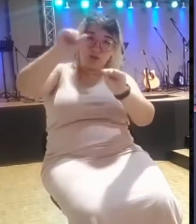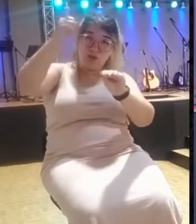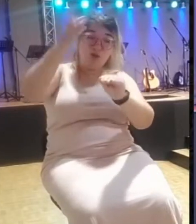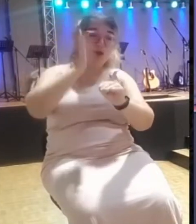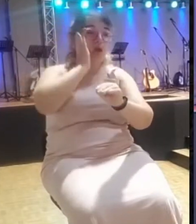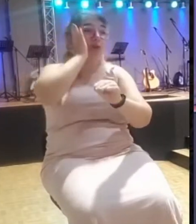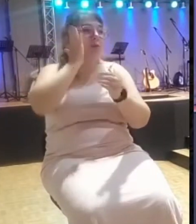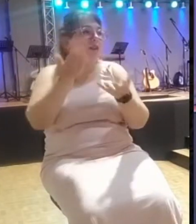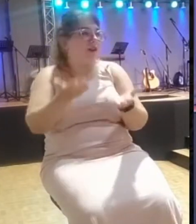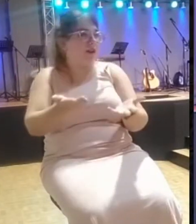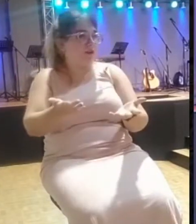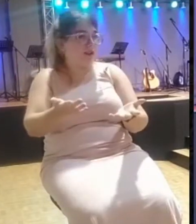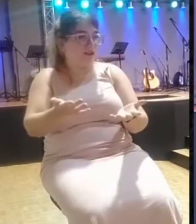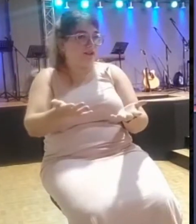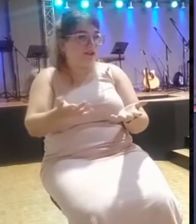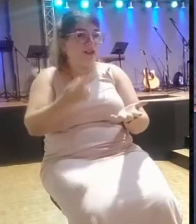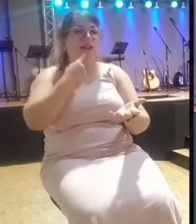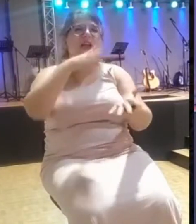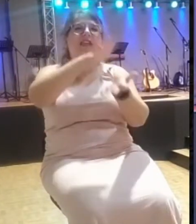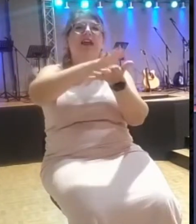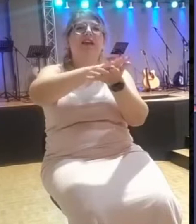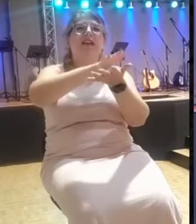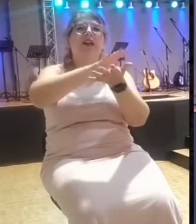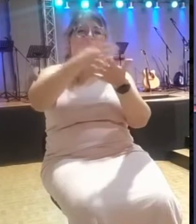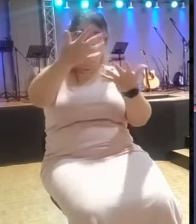estará durmiendo. O, tranquilos, que viene de camino.